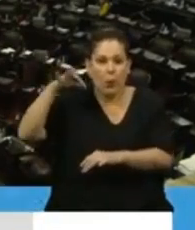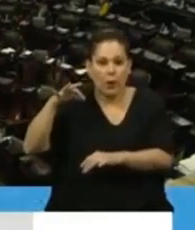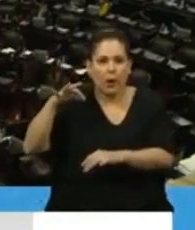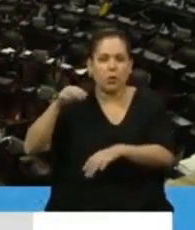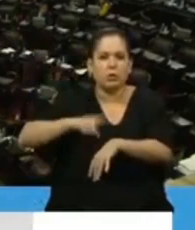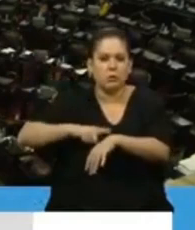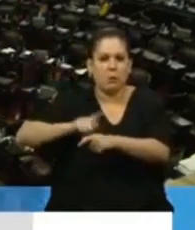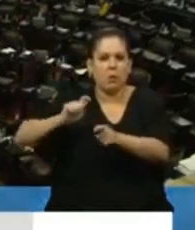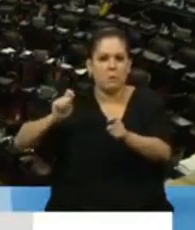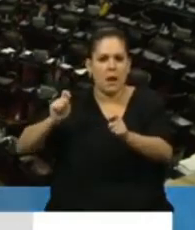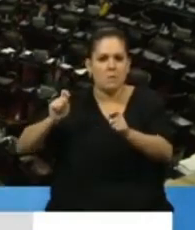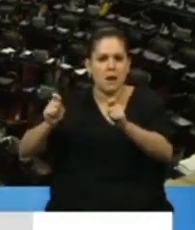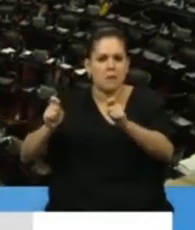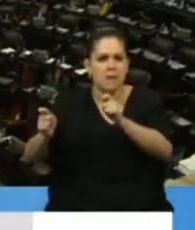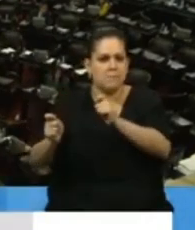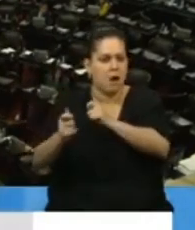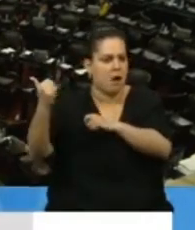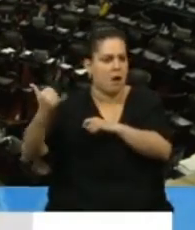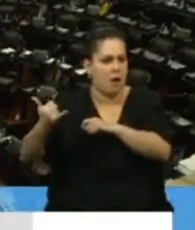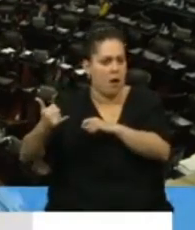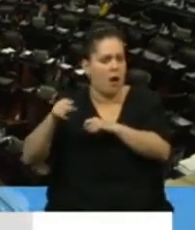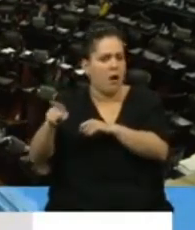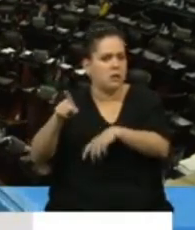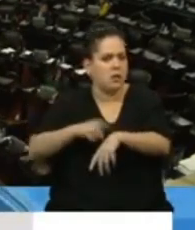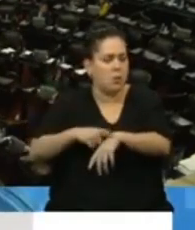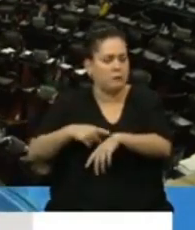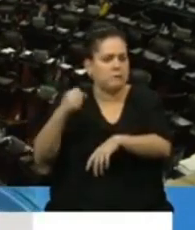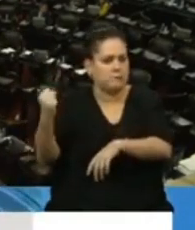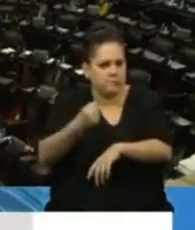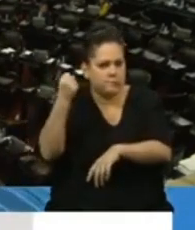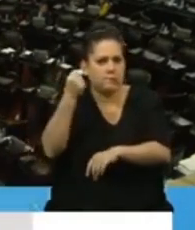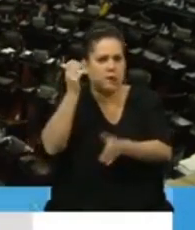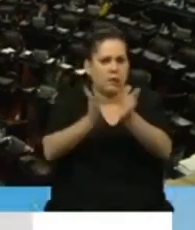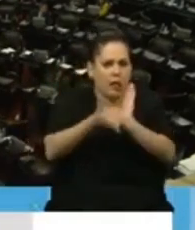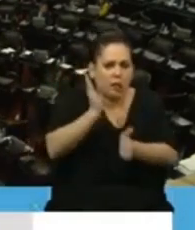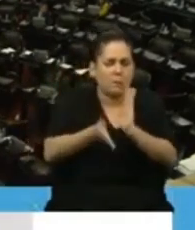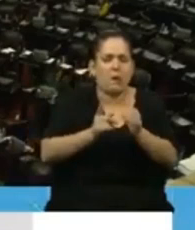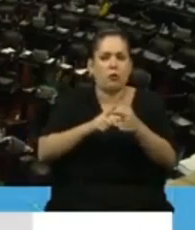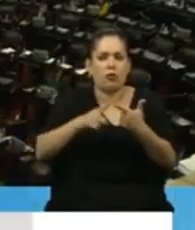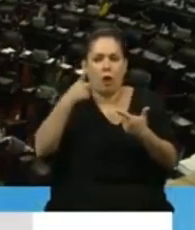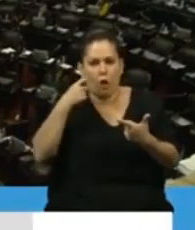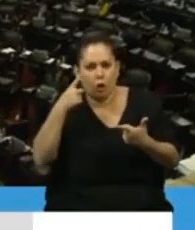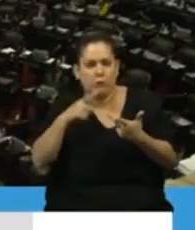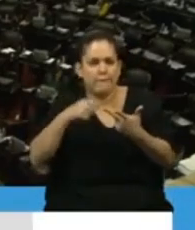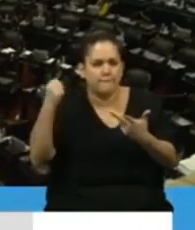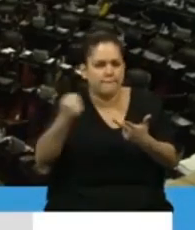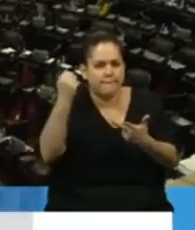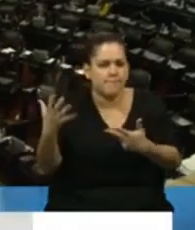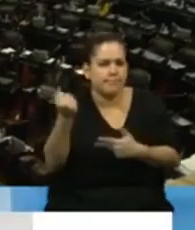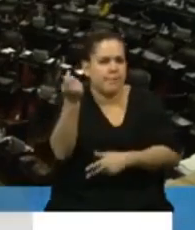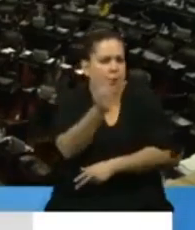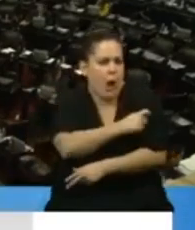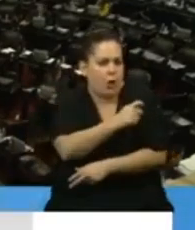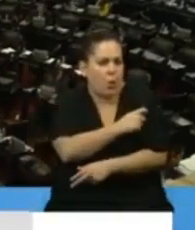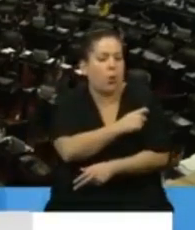Y es en el mismo momento en el que se busca un tratamiento, un control y una vacuna que cientos de